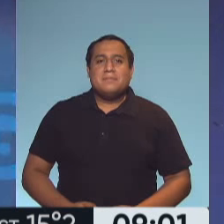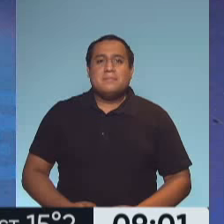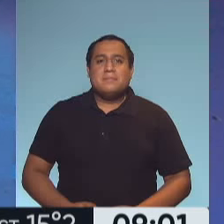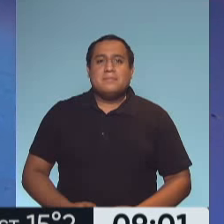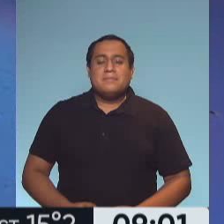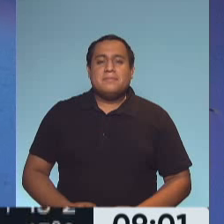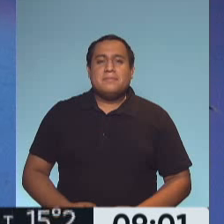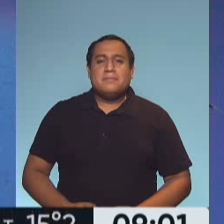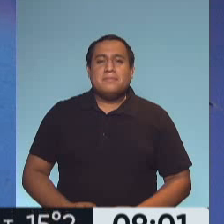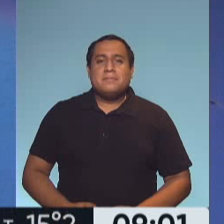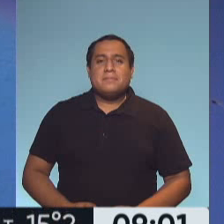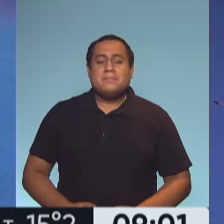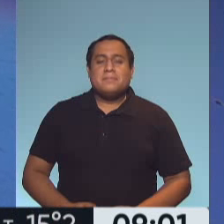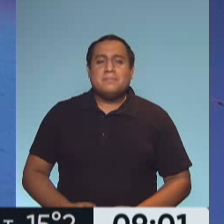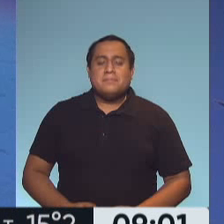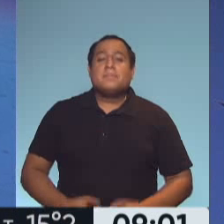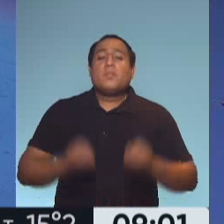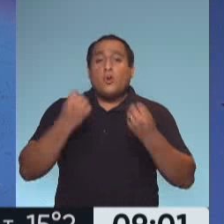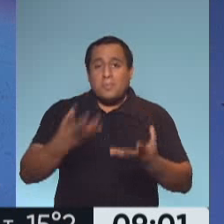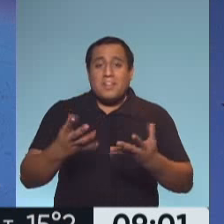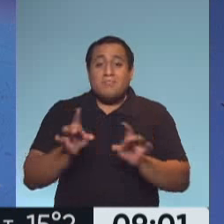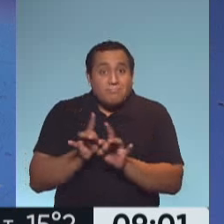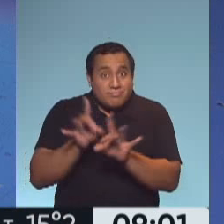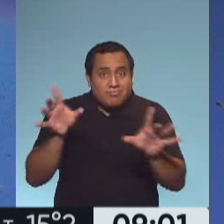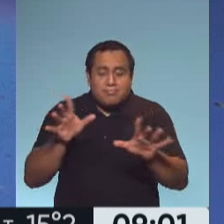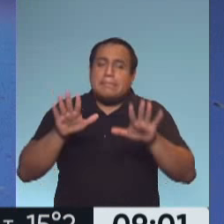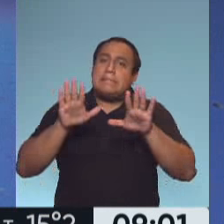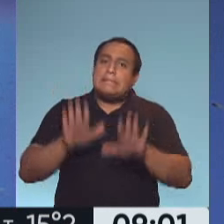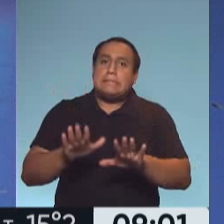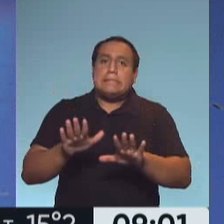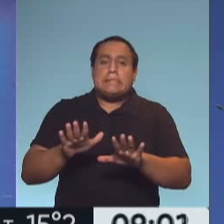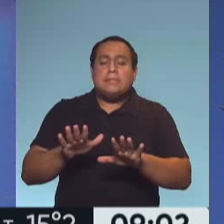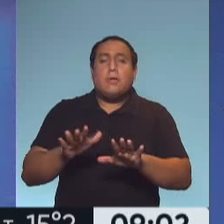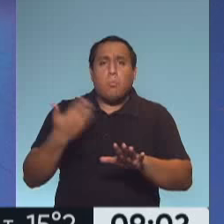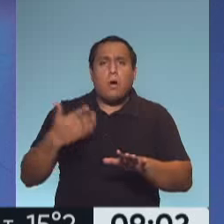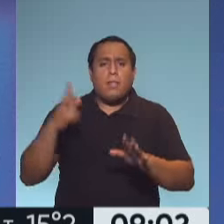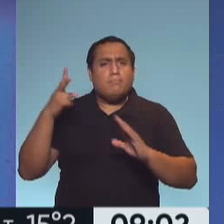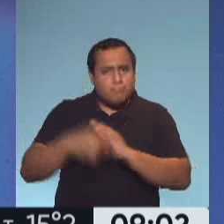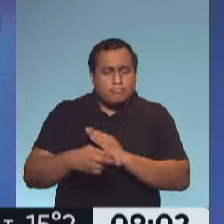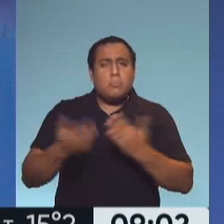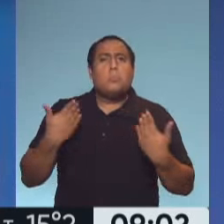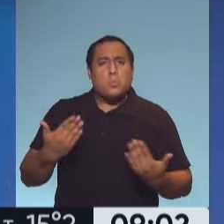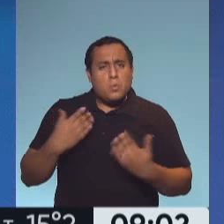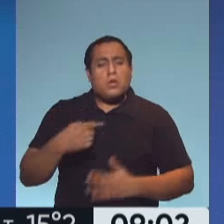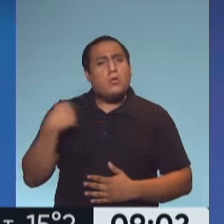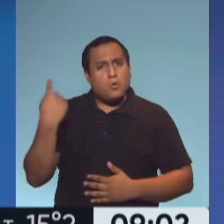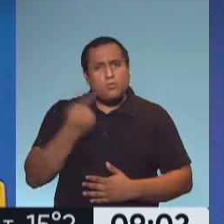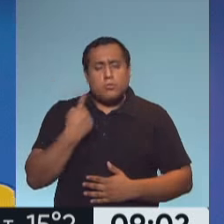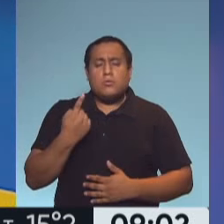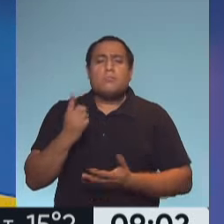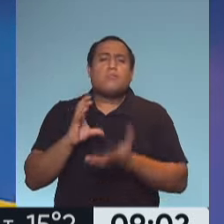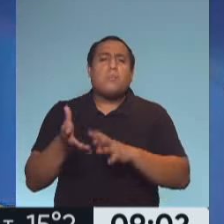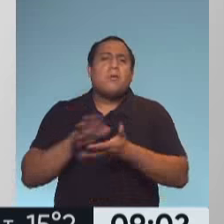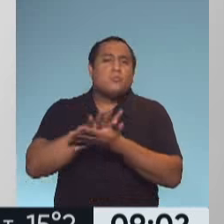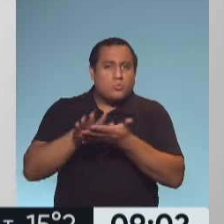¡Gracias! ¡Gracias! ¿Cómo les va? Frena el contagio. Ese es el mensaje. Podemos frenarlo, podemos ser parte de la solución,